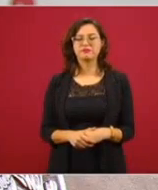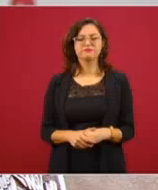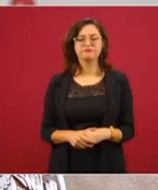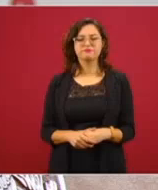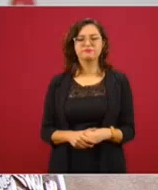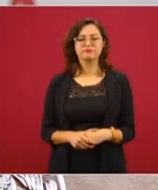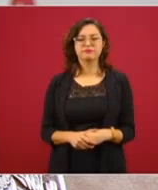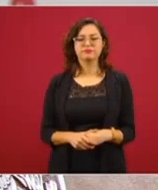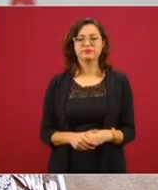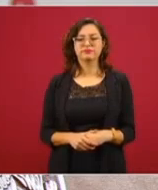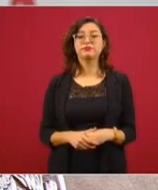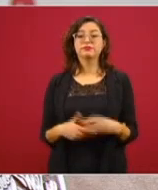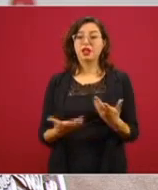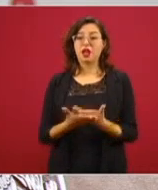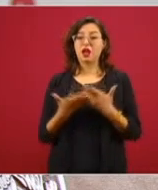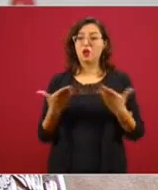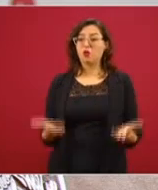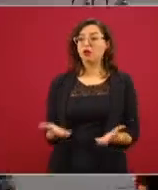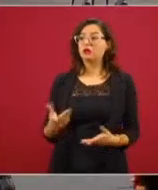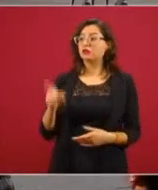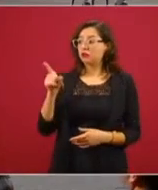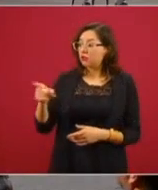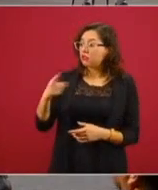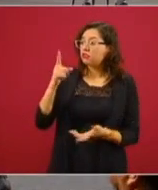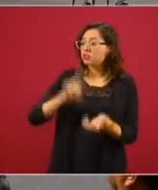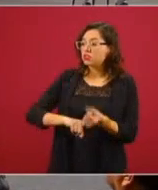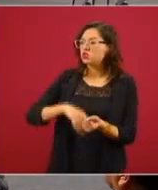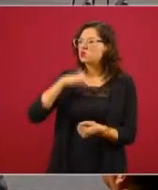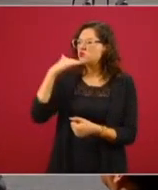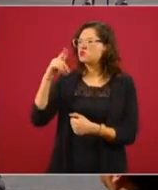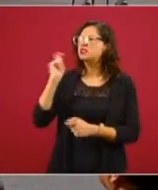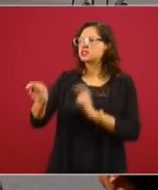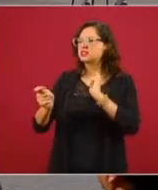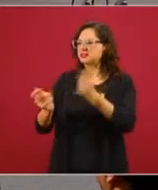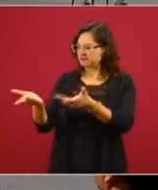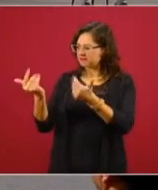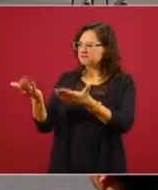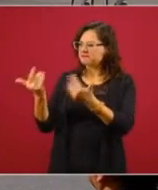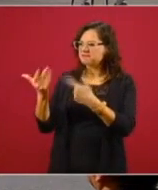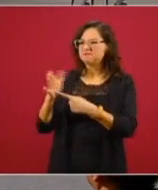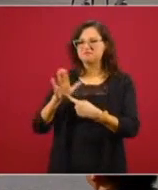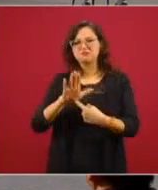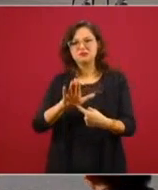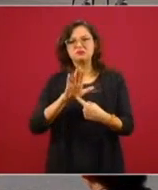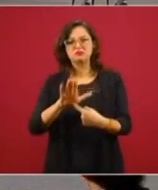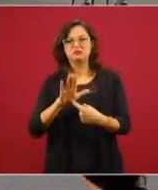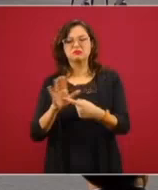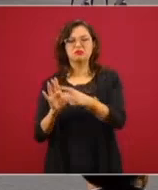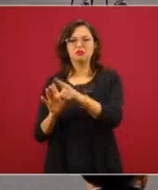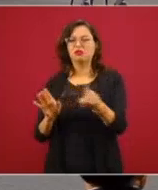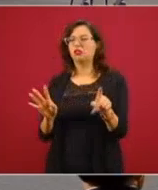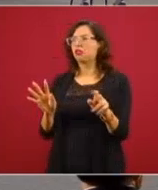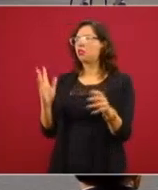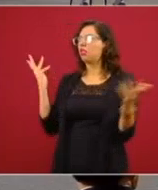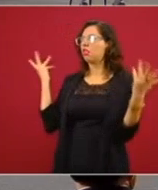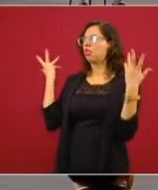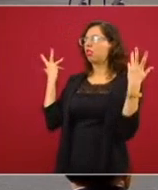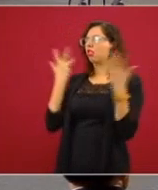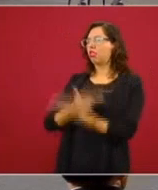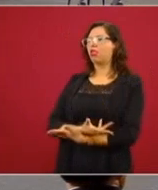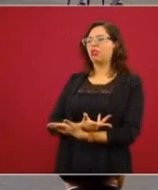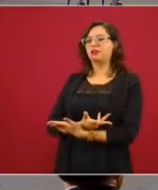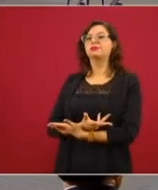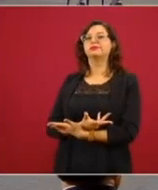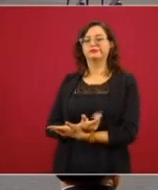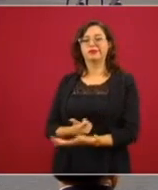el que sepamos todo esto va a ayudar mucho a sanear, a limpiar,